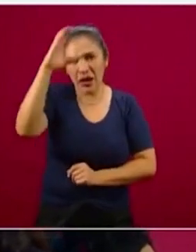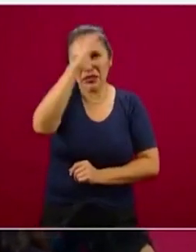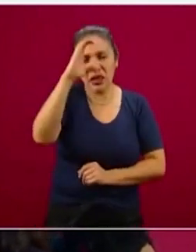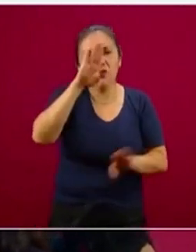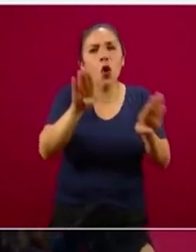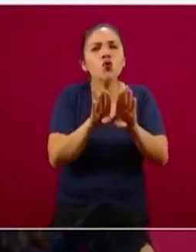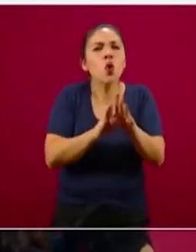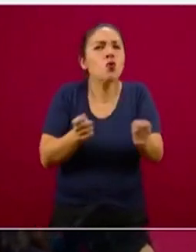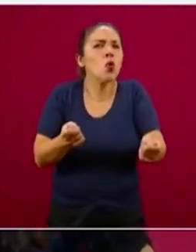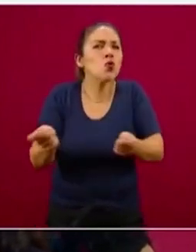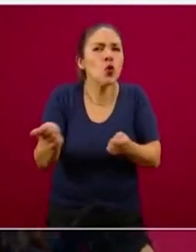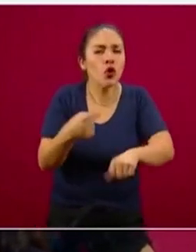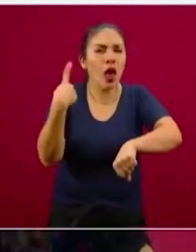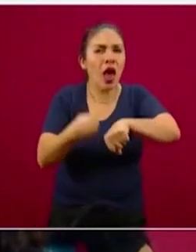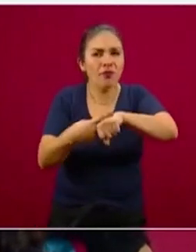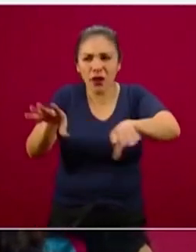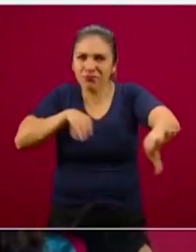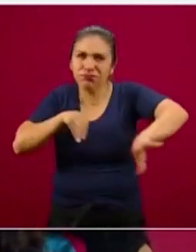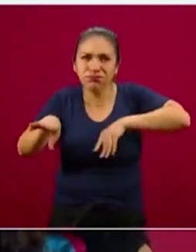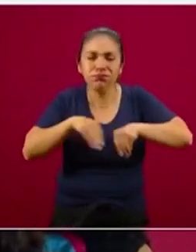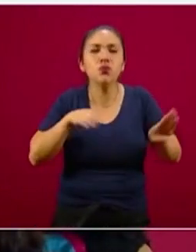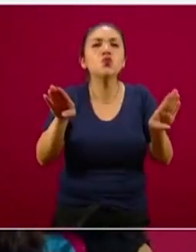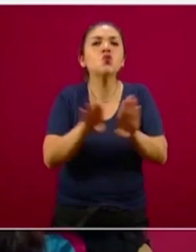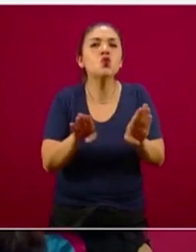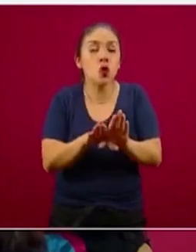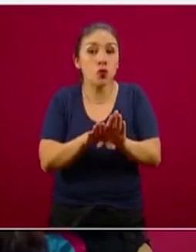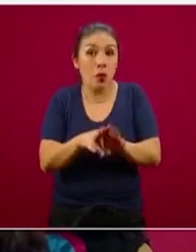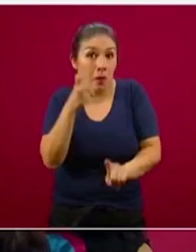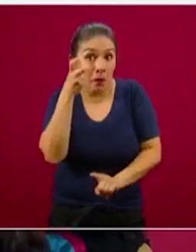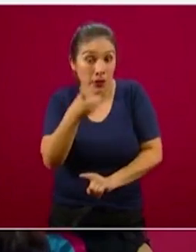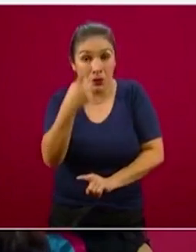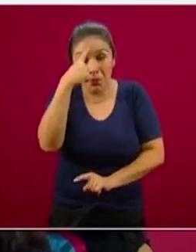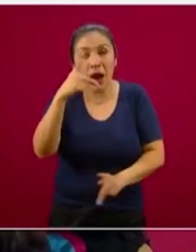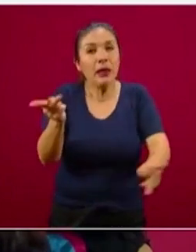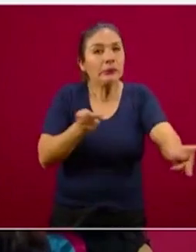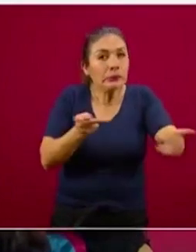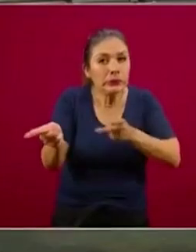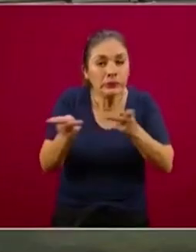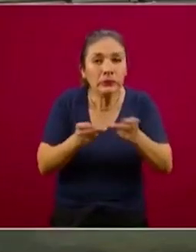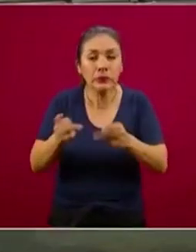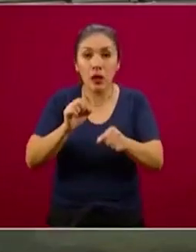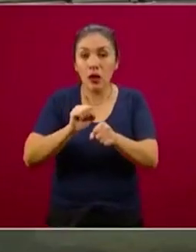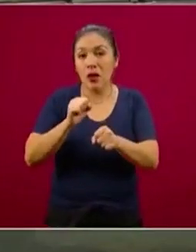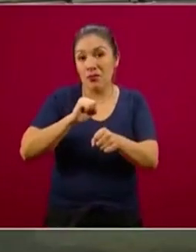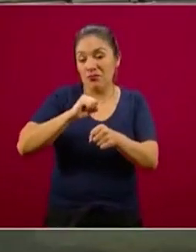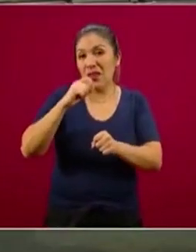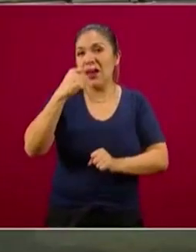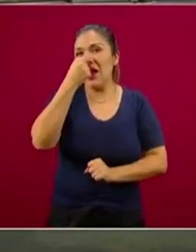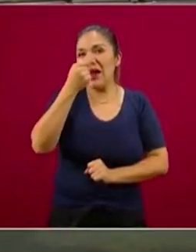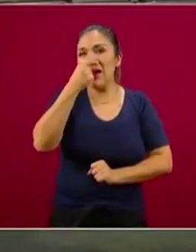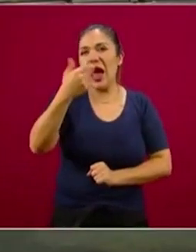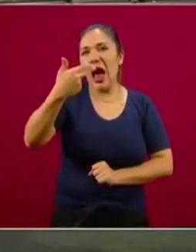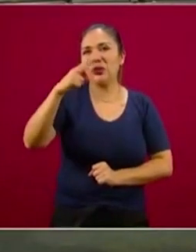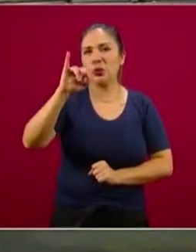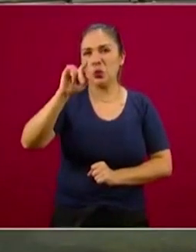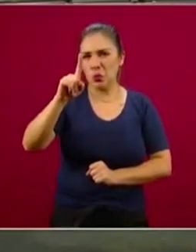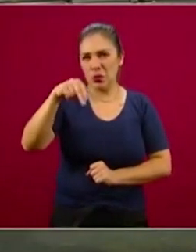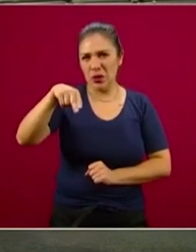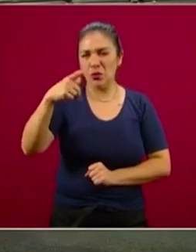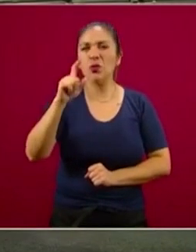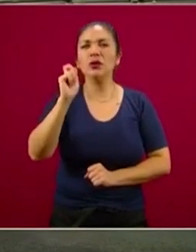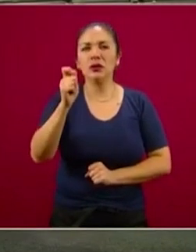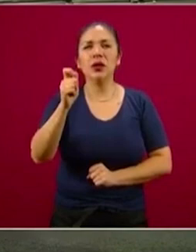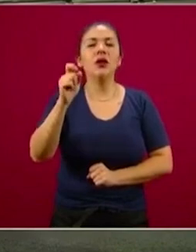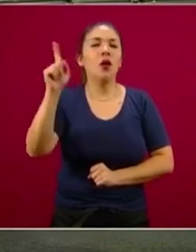control de las pandemias, concretamente en el marco de preparación de pandemia de influenza que ha auspiciado la Organización